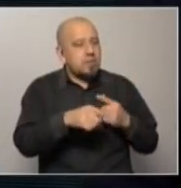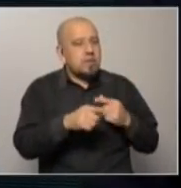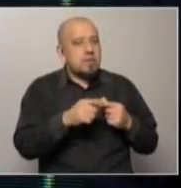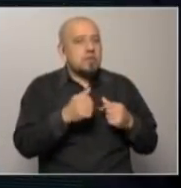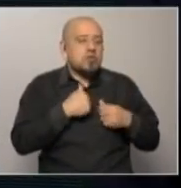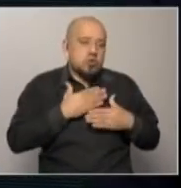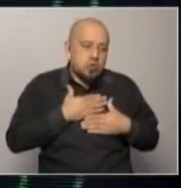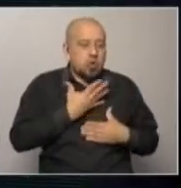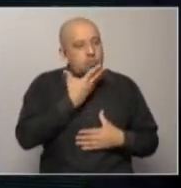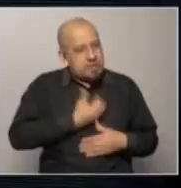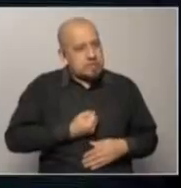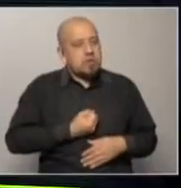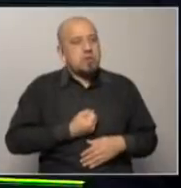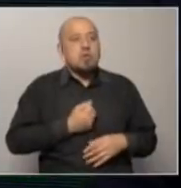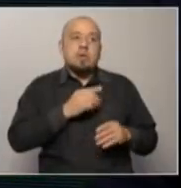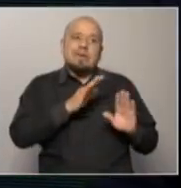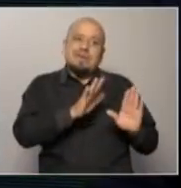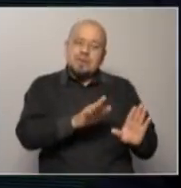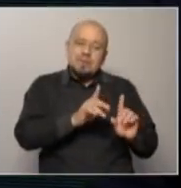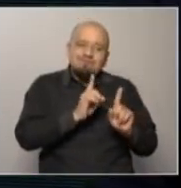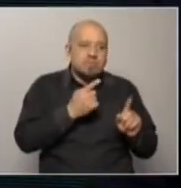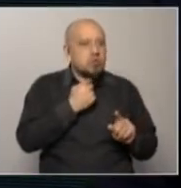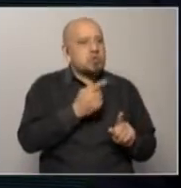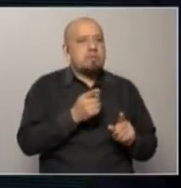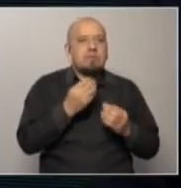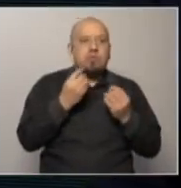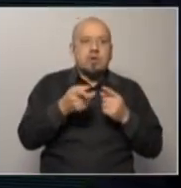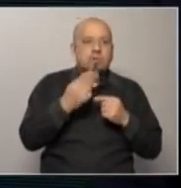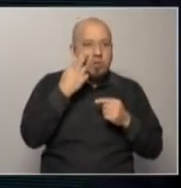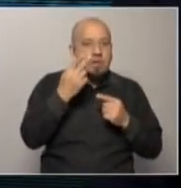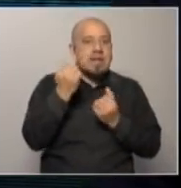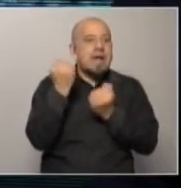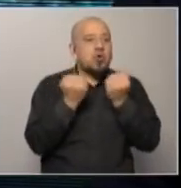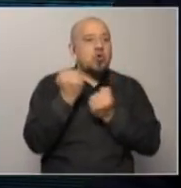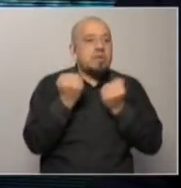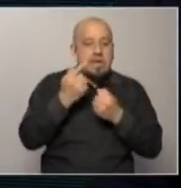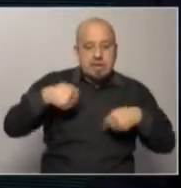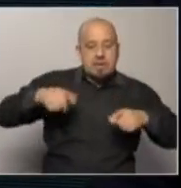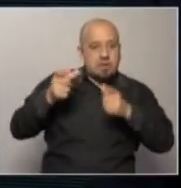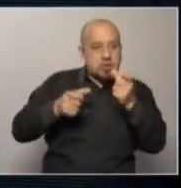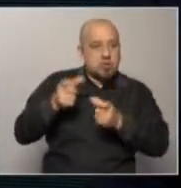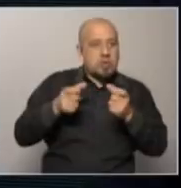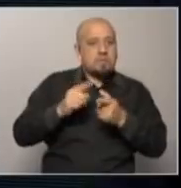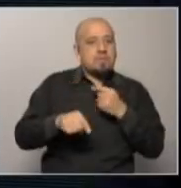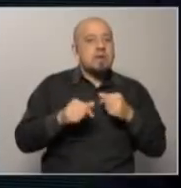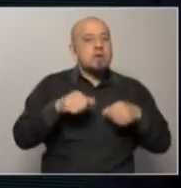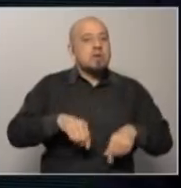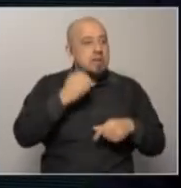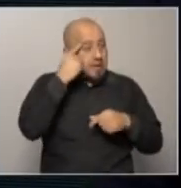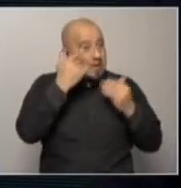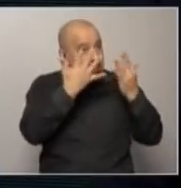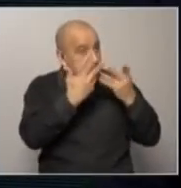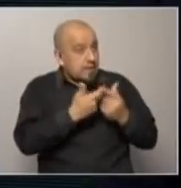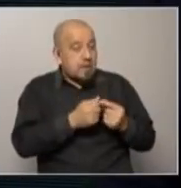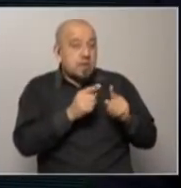estoy convencido de que le va a hacer más daño a la economía de la gente del hogar de las personas con esta estrategia